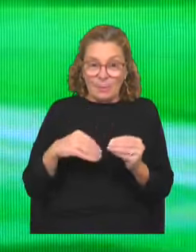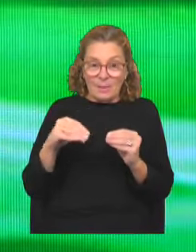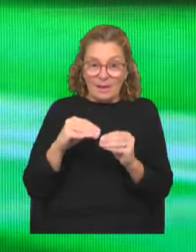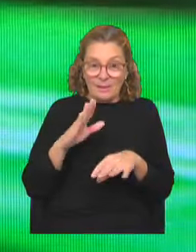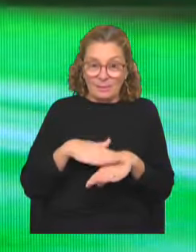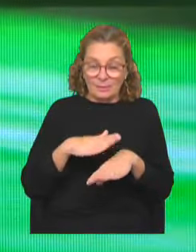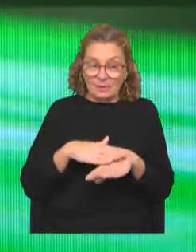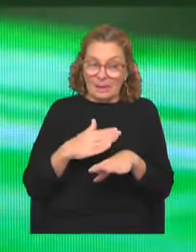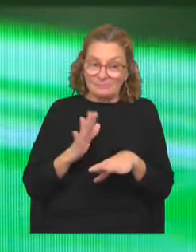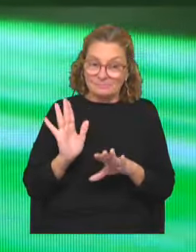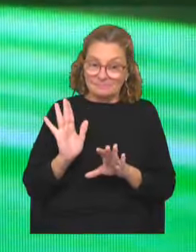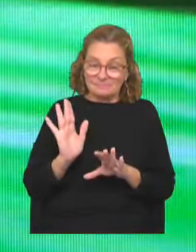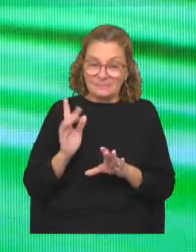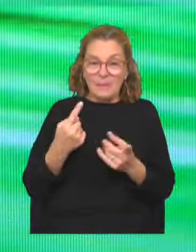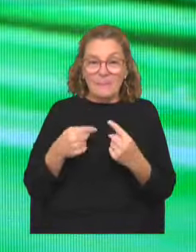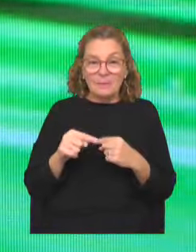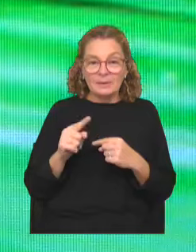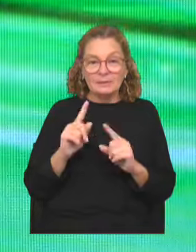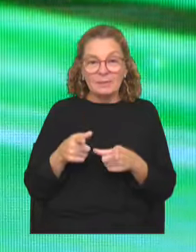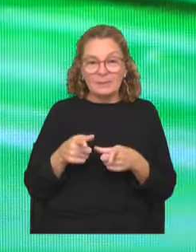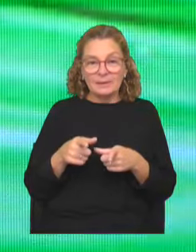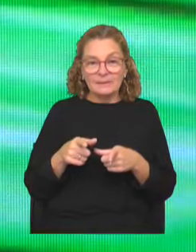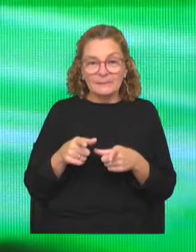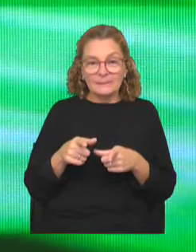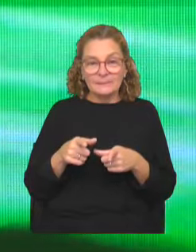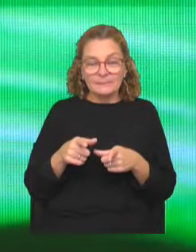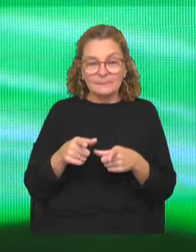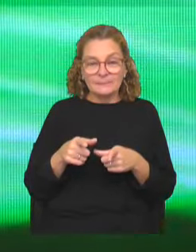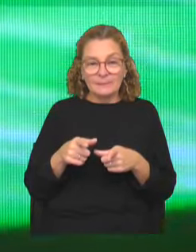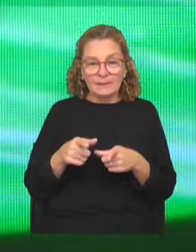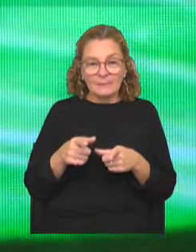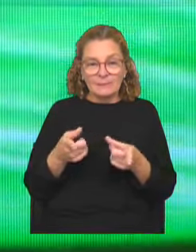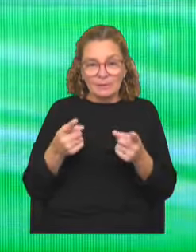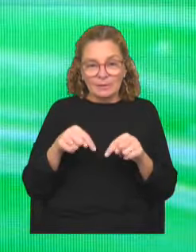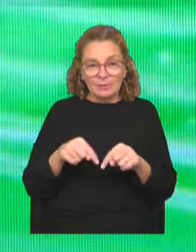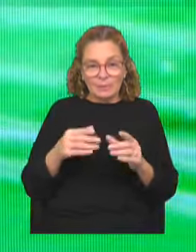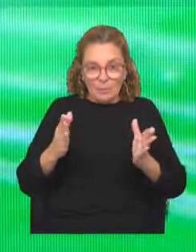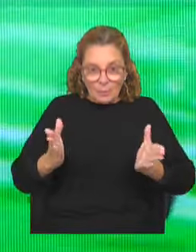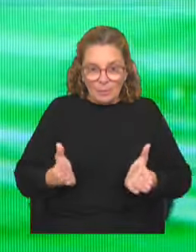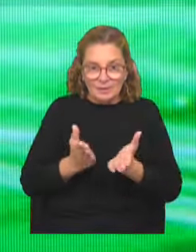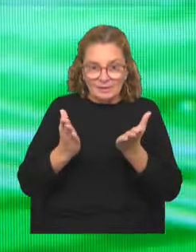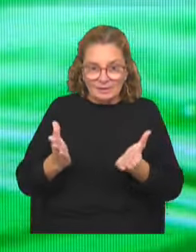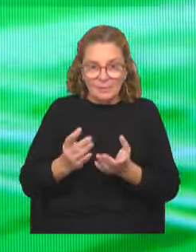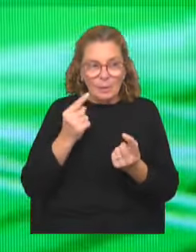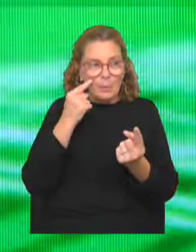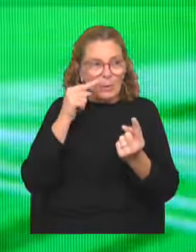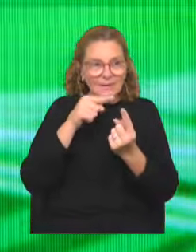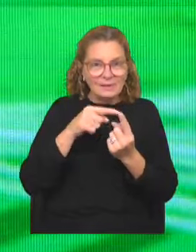responsabilidad. Pero también se vuelve como un estímulo, un desafío.